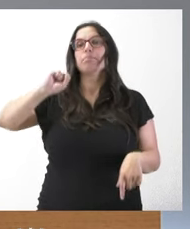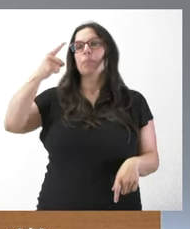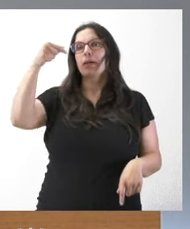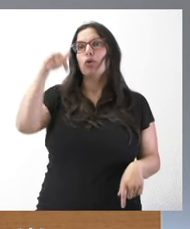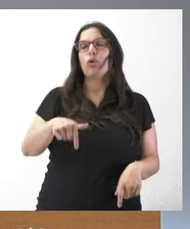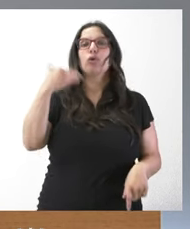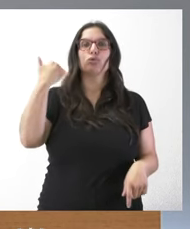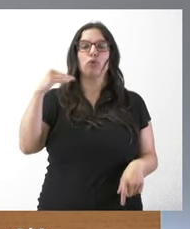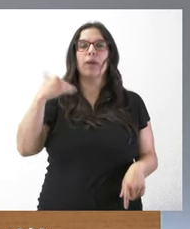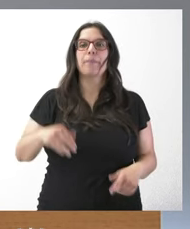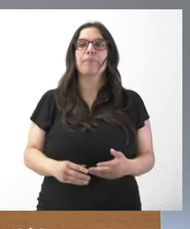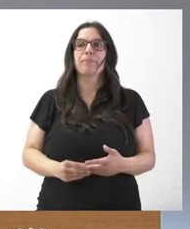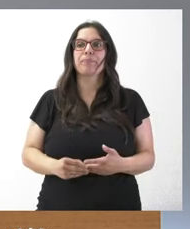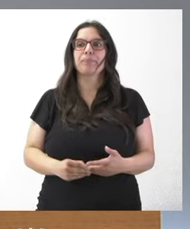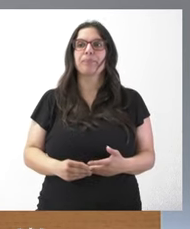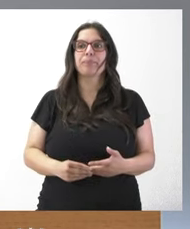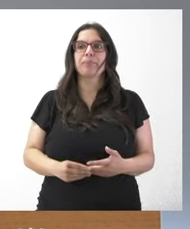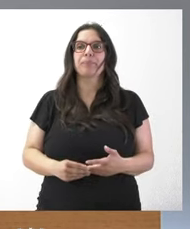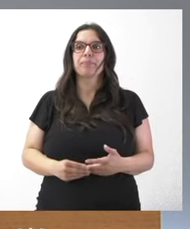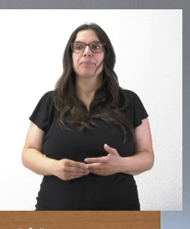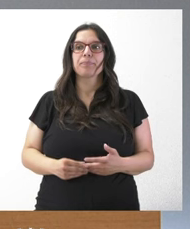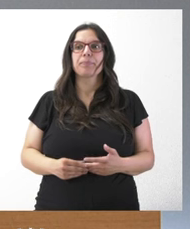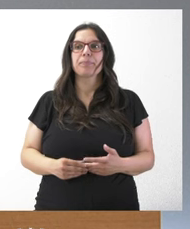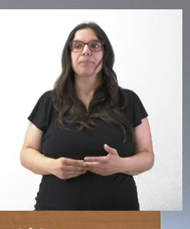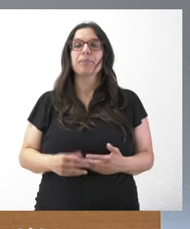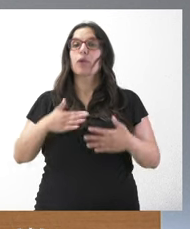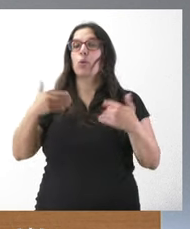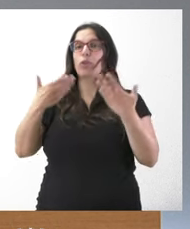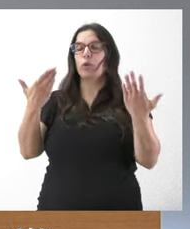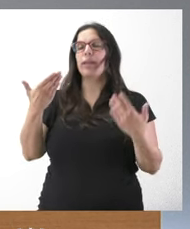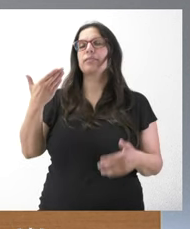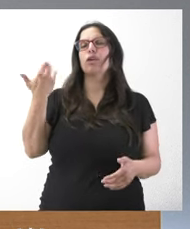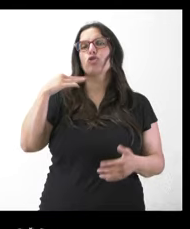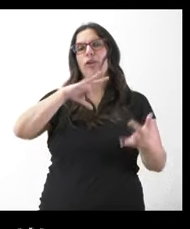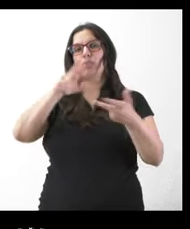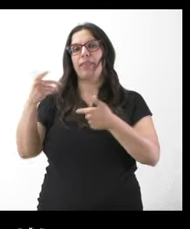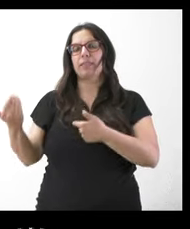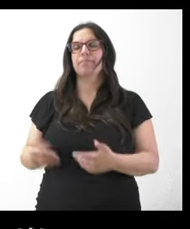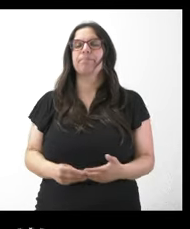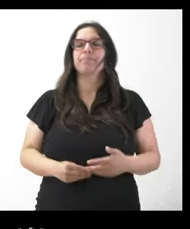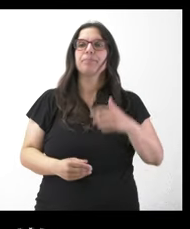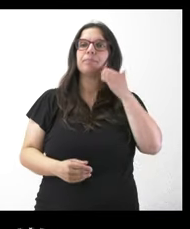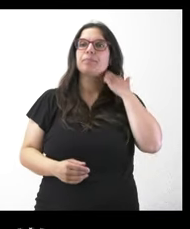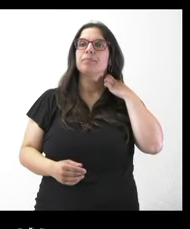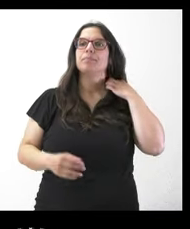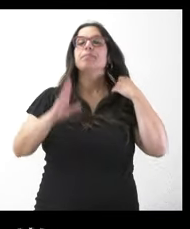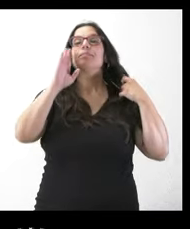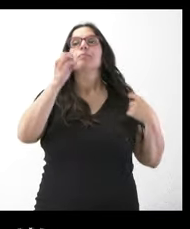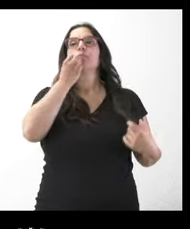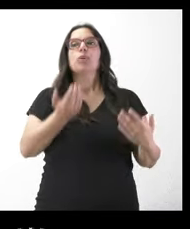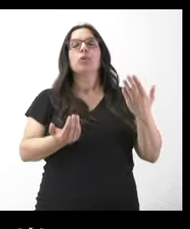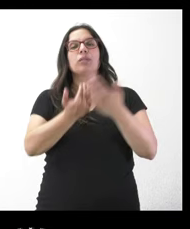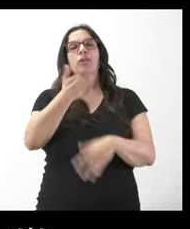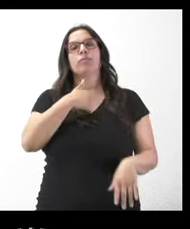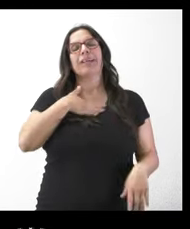en Soria con Ana Barbero de Soria Noticias cuando quieras Ana buenos días adelante hola buenos días yo quería